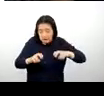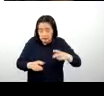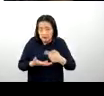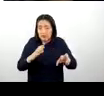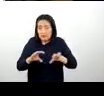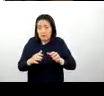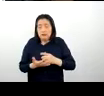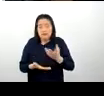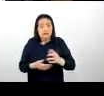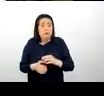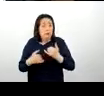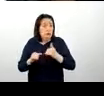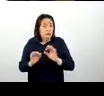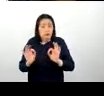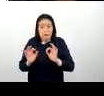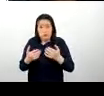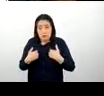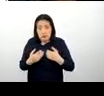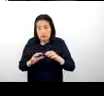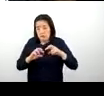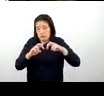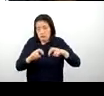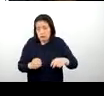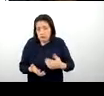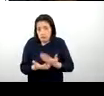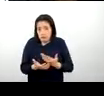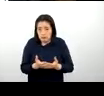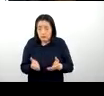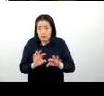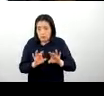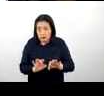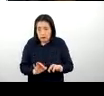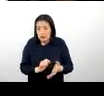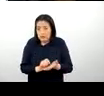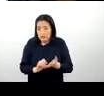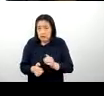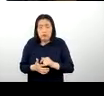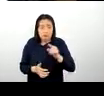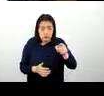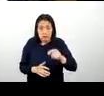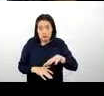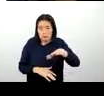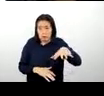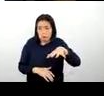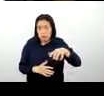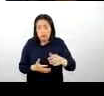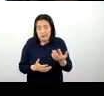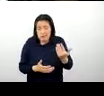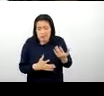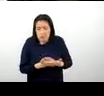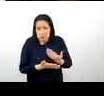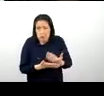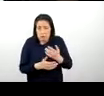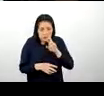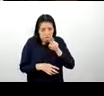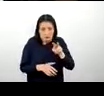la arqueología porque todavía no se tiene investigaciones documentadas al 100%, porque este es un complejo que recién está saliendo a la